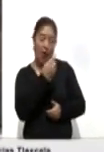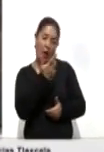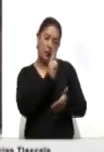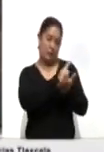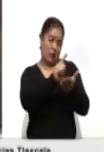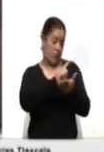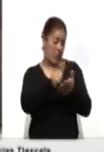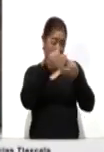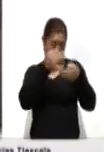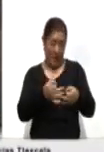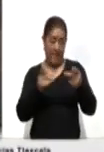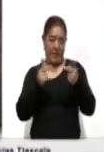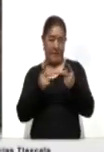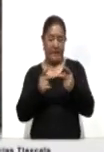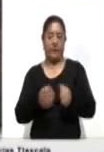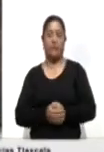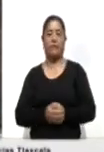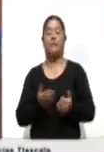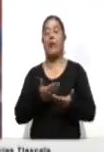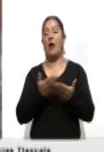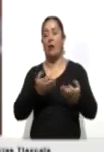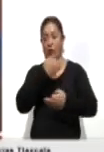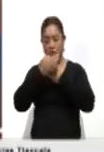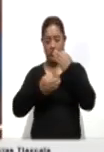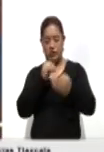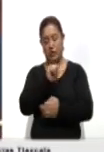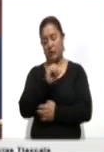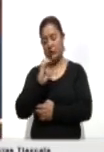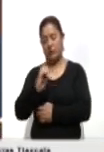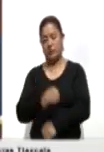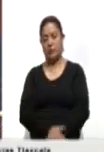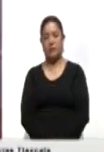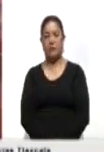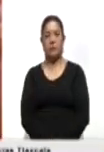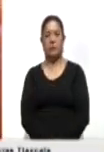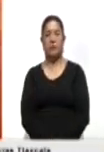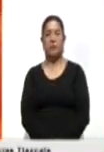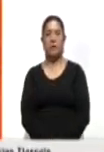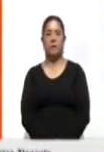necesarias. Con información de Altagracia Corona, Ahora Noticias.